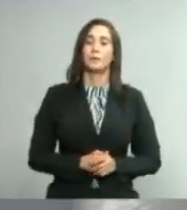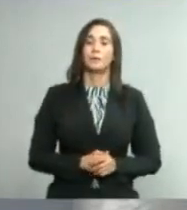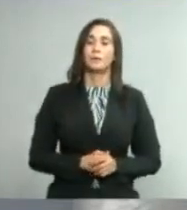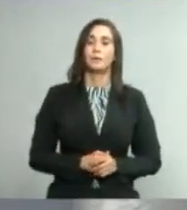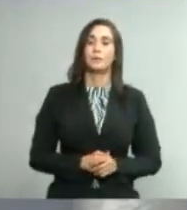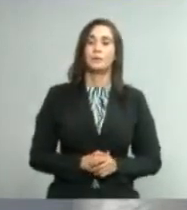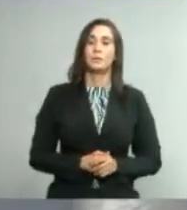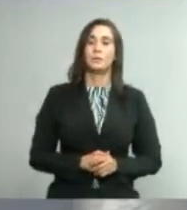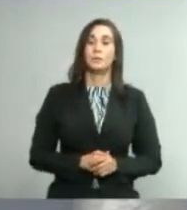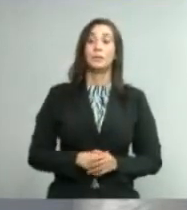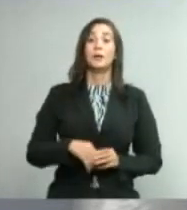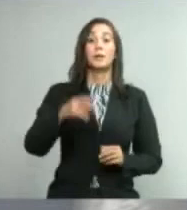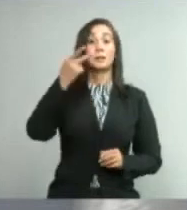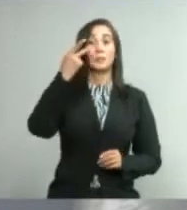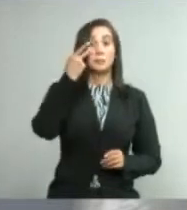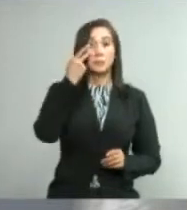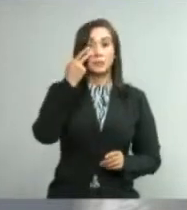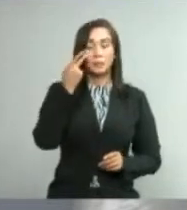letalidad,